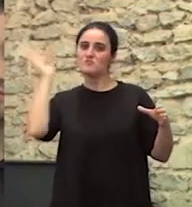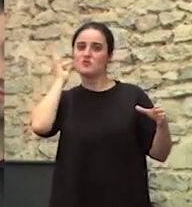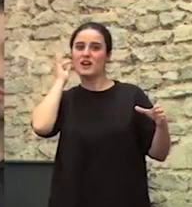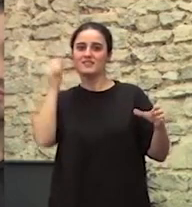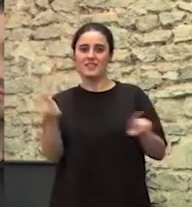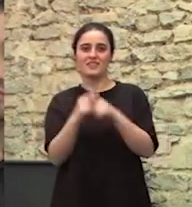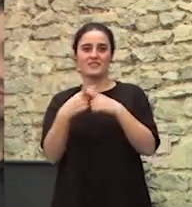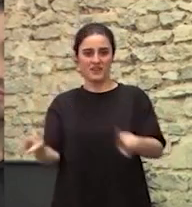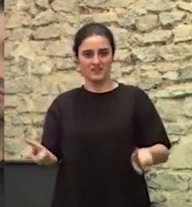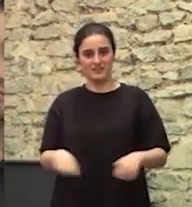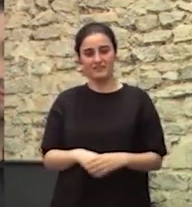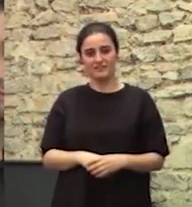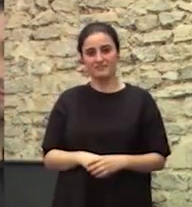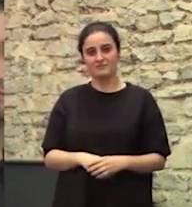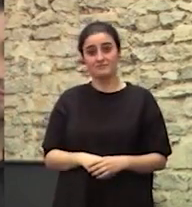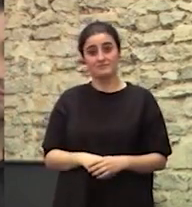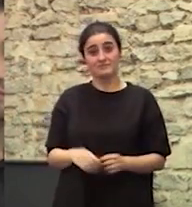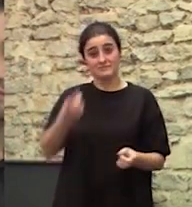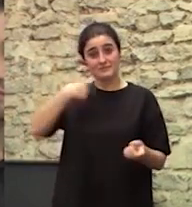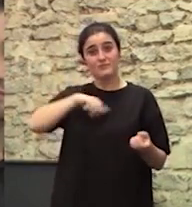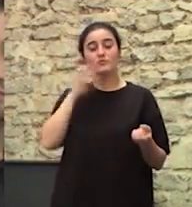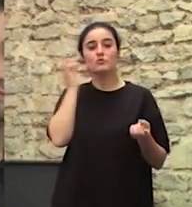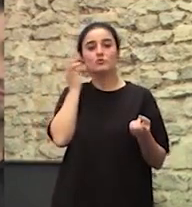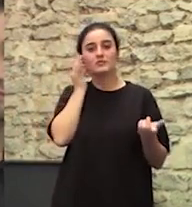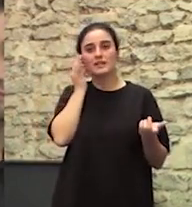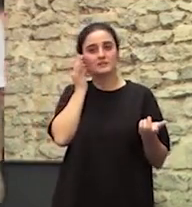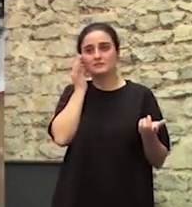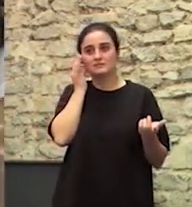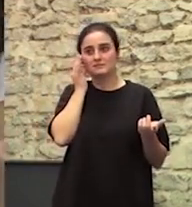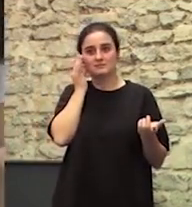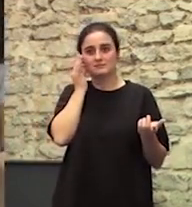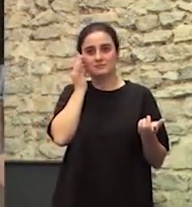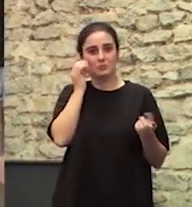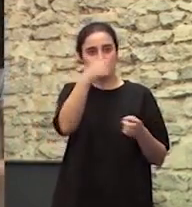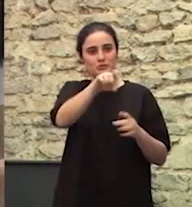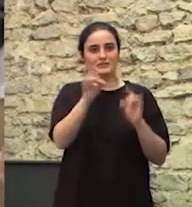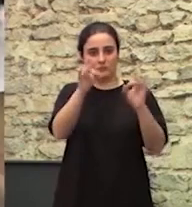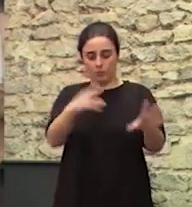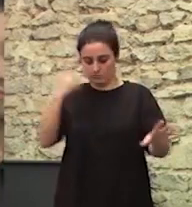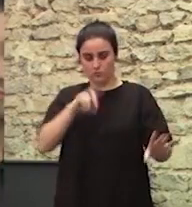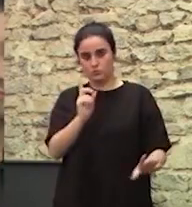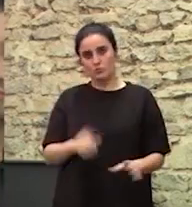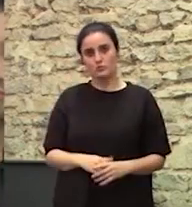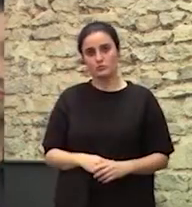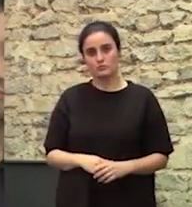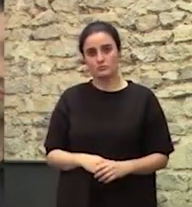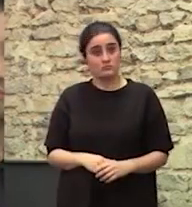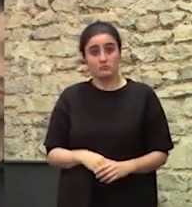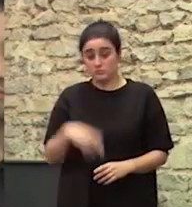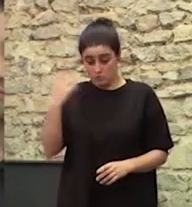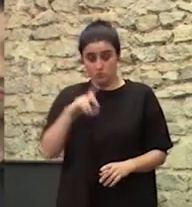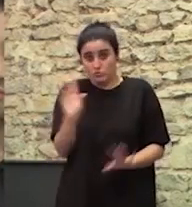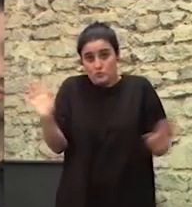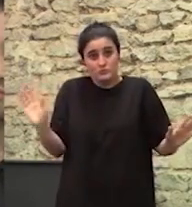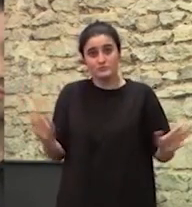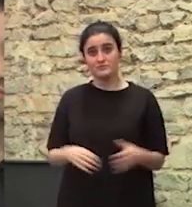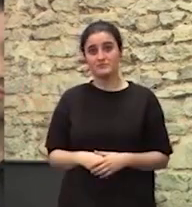vosotras Y nosotras No somos como vosotras Es que no somos como